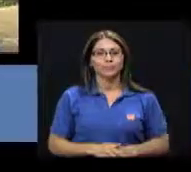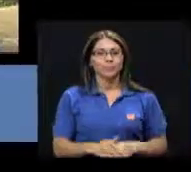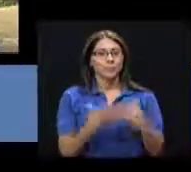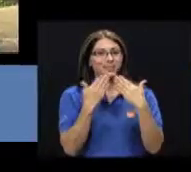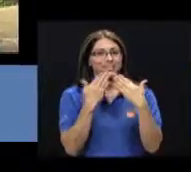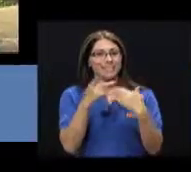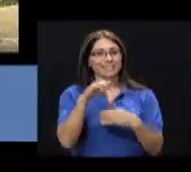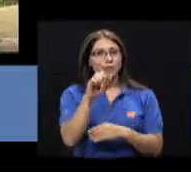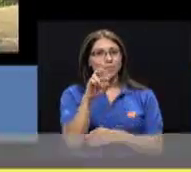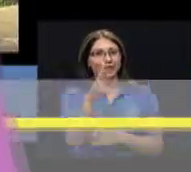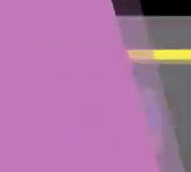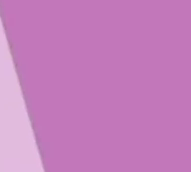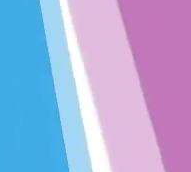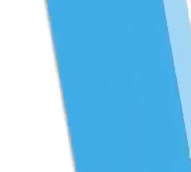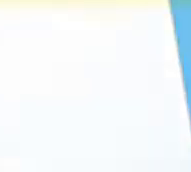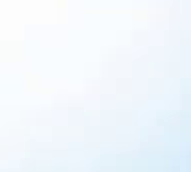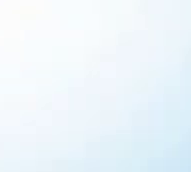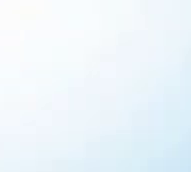Muchas gracias, niña Pilar.